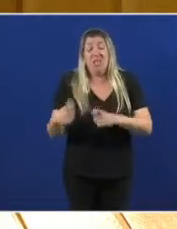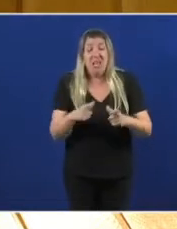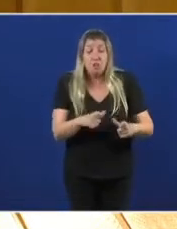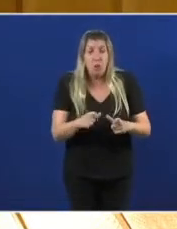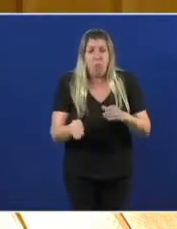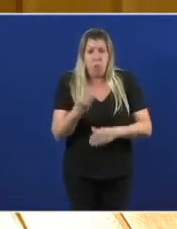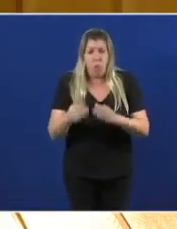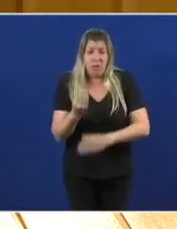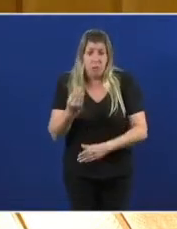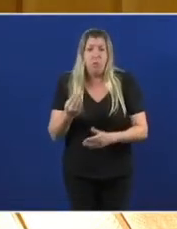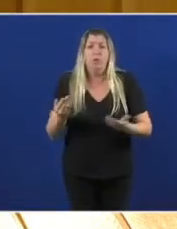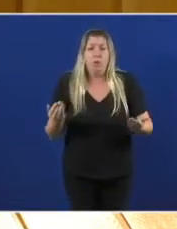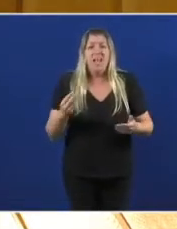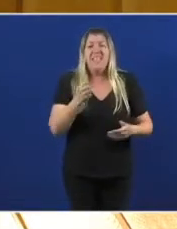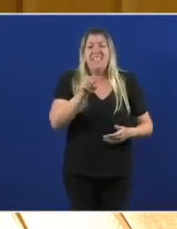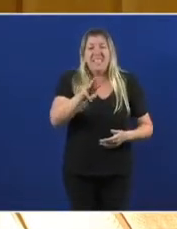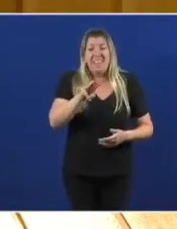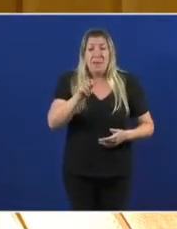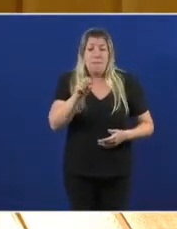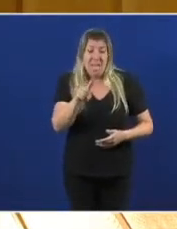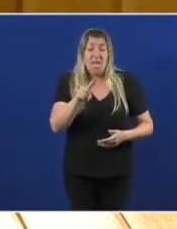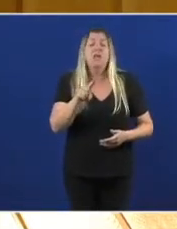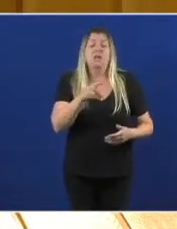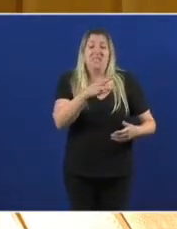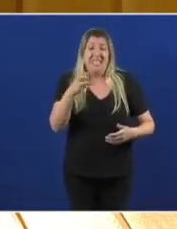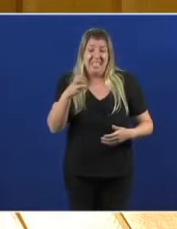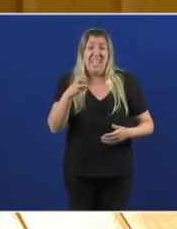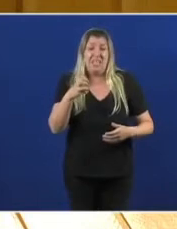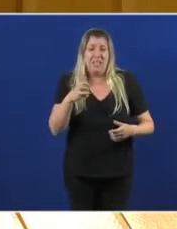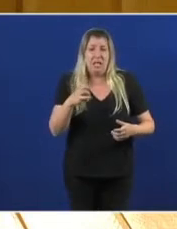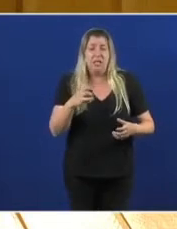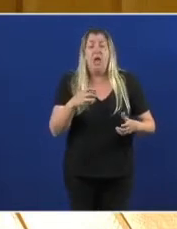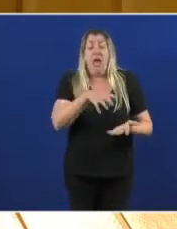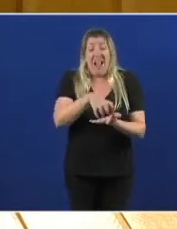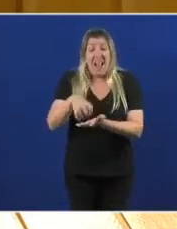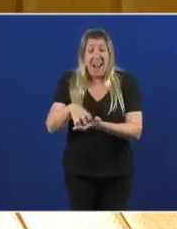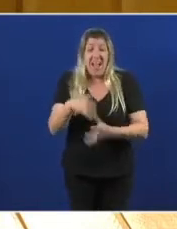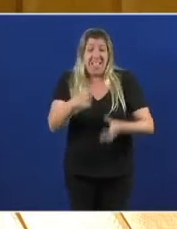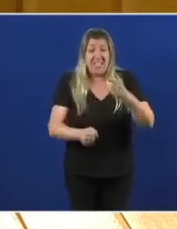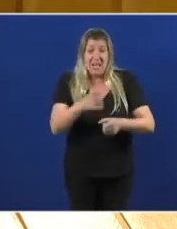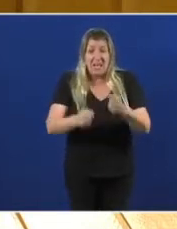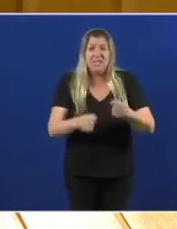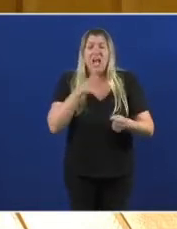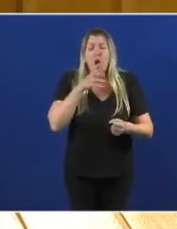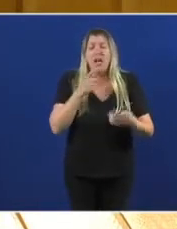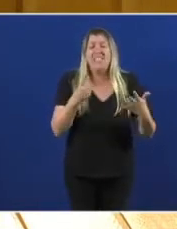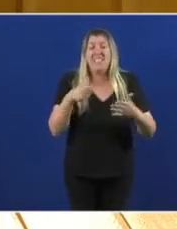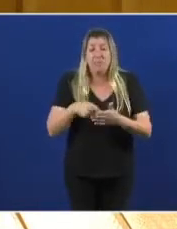13.349 explotacións lácteas. Sabe cantas hai oxe? 6